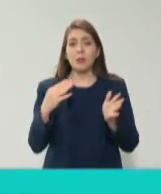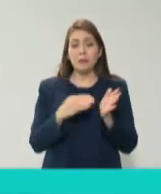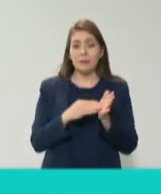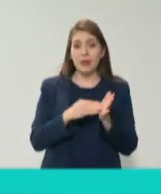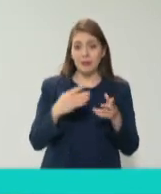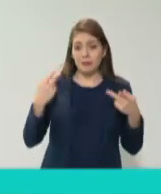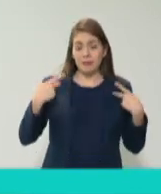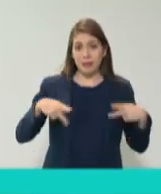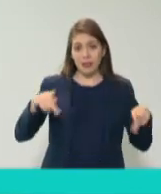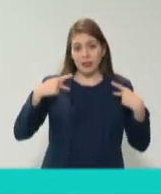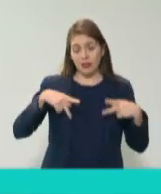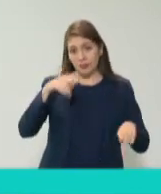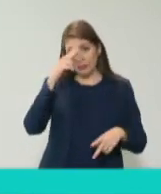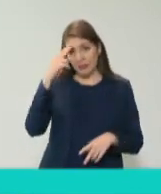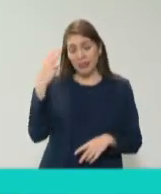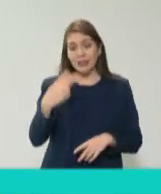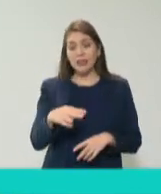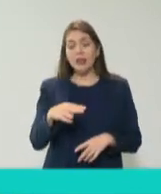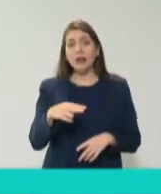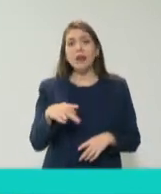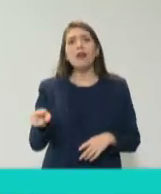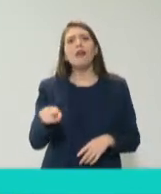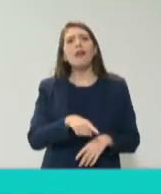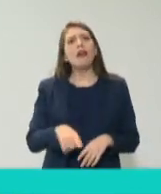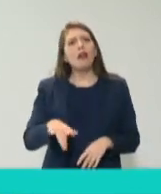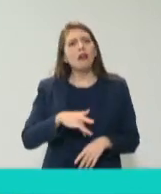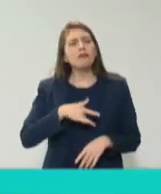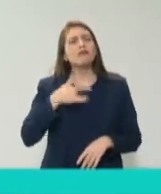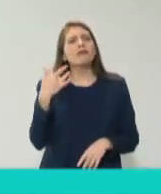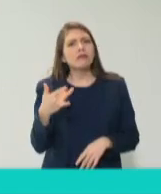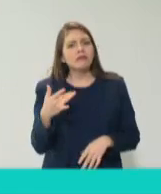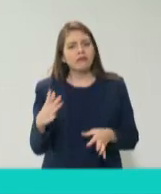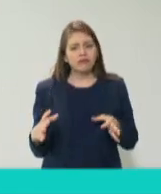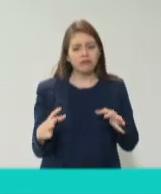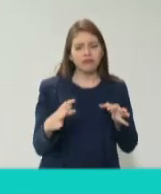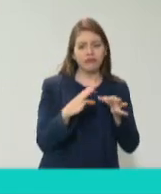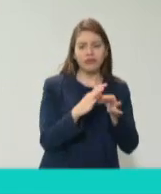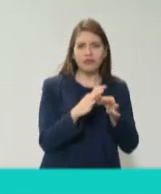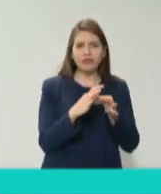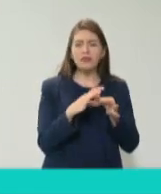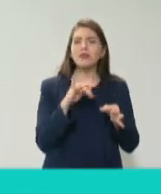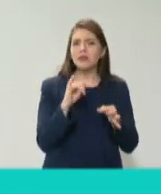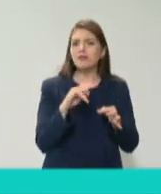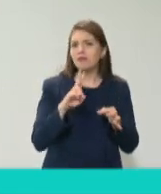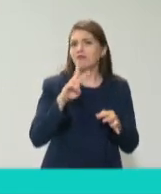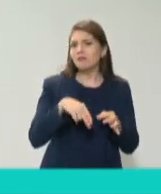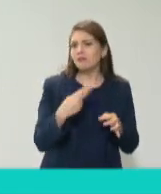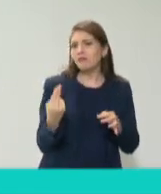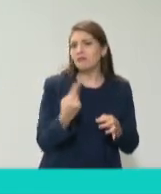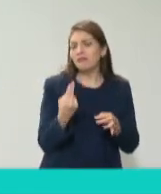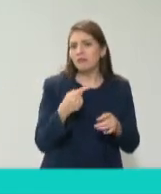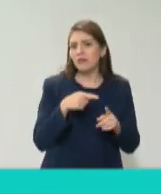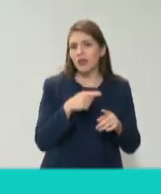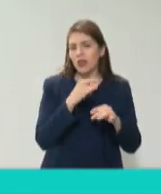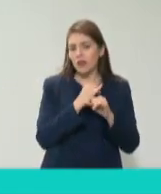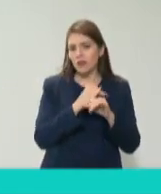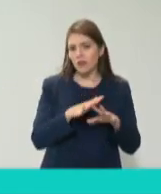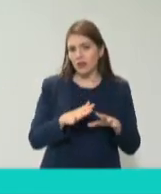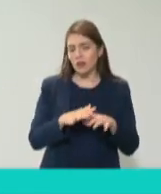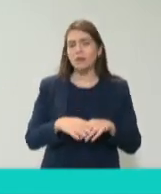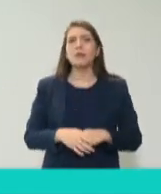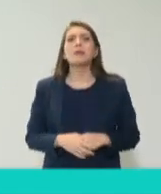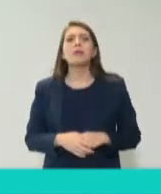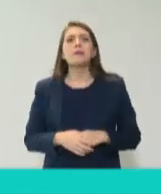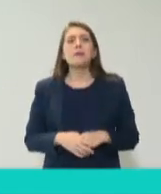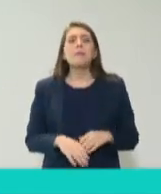ciudadanos mexicanos se sintieron conectados con la necesidad de esa información o sea si les dábamos el currículum